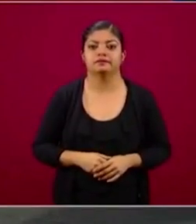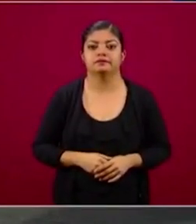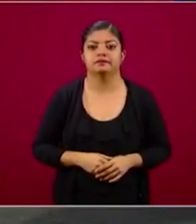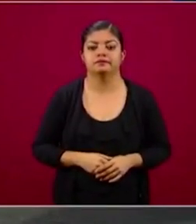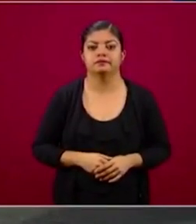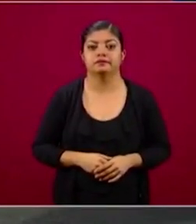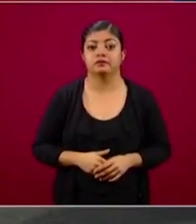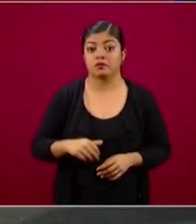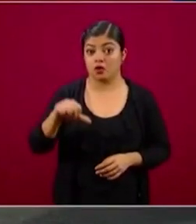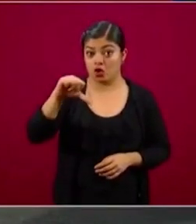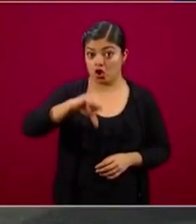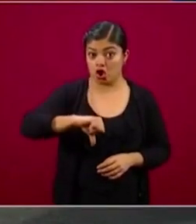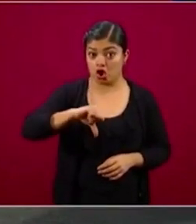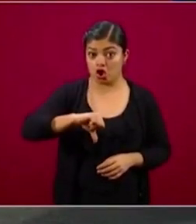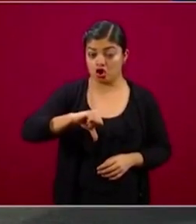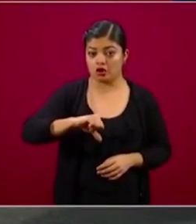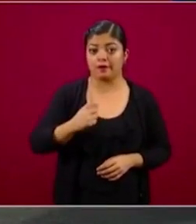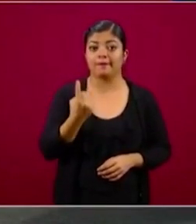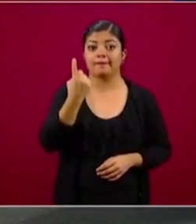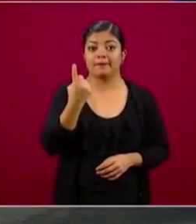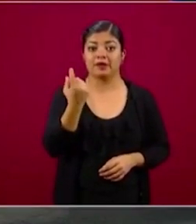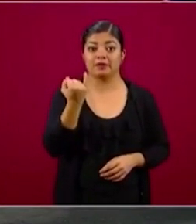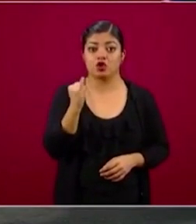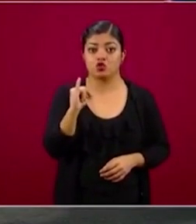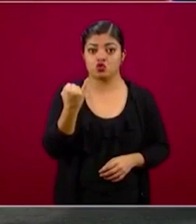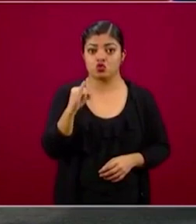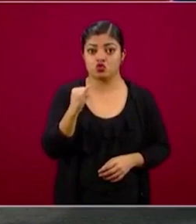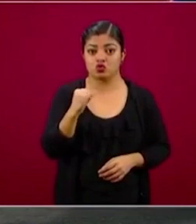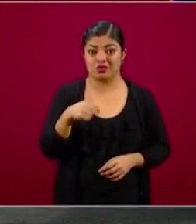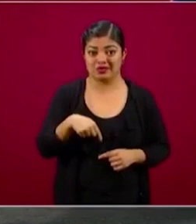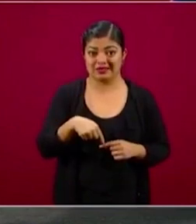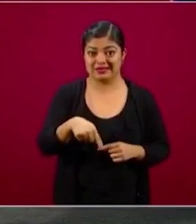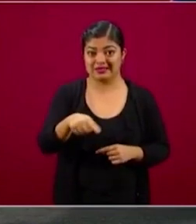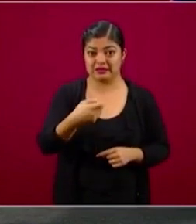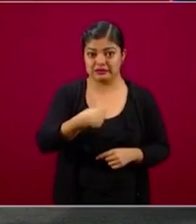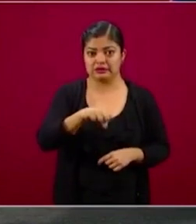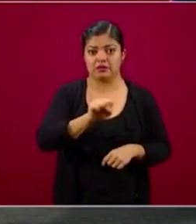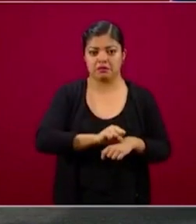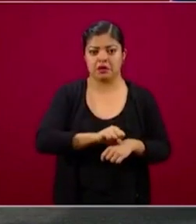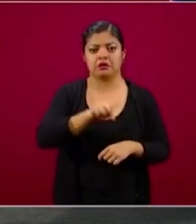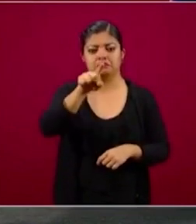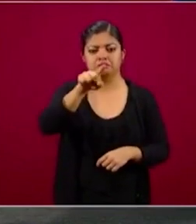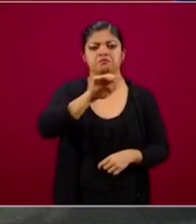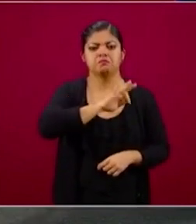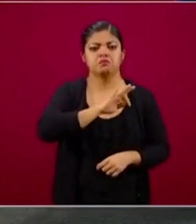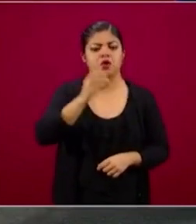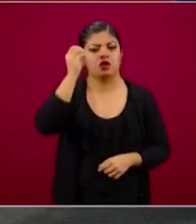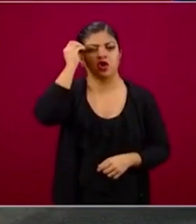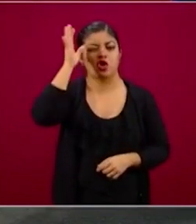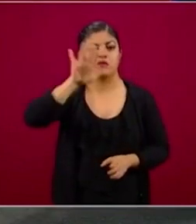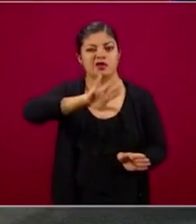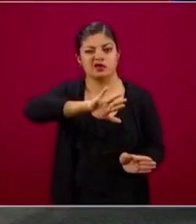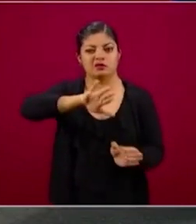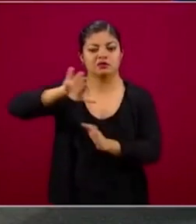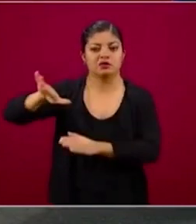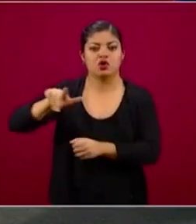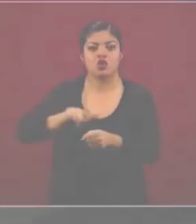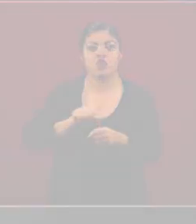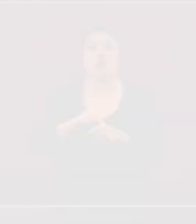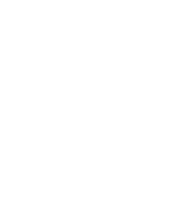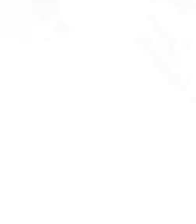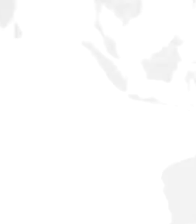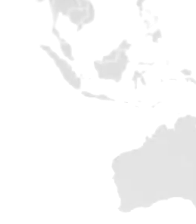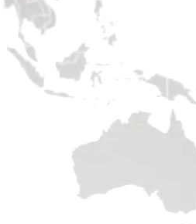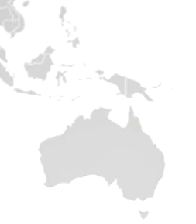por hoy, por hoy, primero de junio, por esta semana, nos podemos olvidar del color amarillo y del color